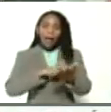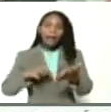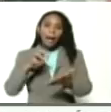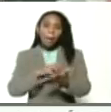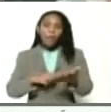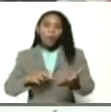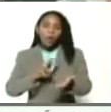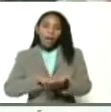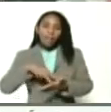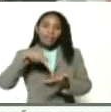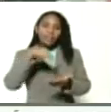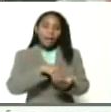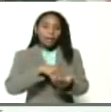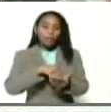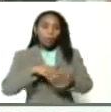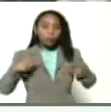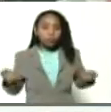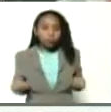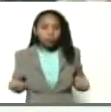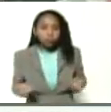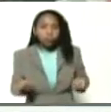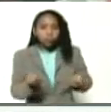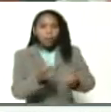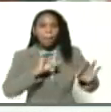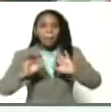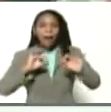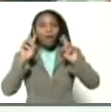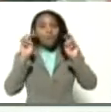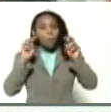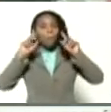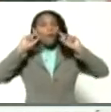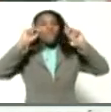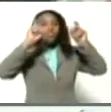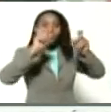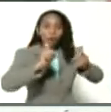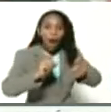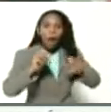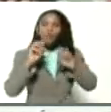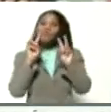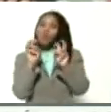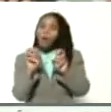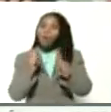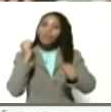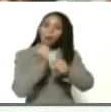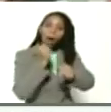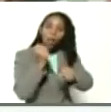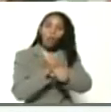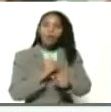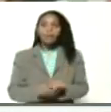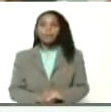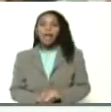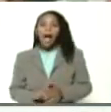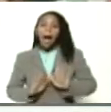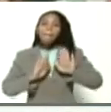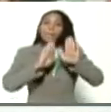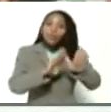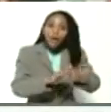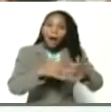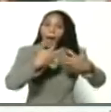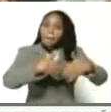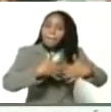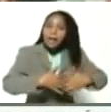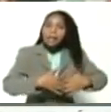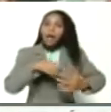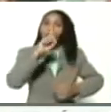levantando la motivación, preparar a los nuevos profesionales, preparar a los nuevos trabajadores, apoyar las empresas